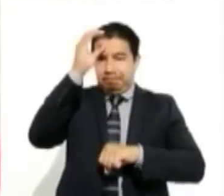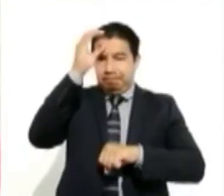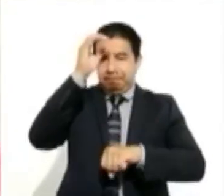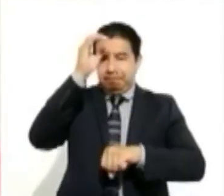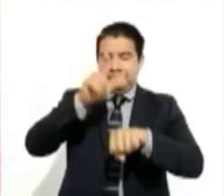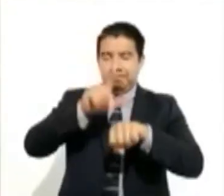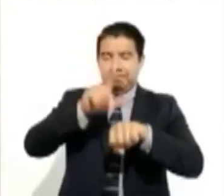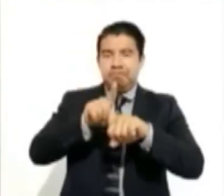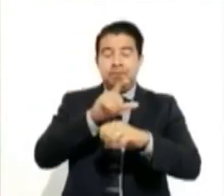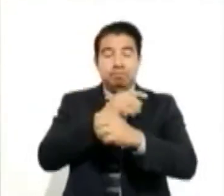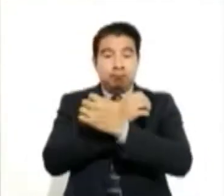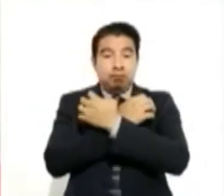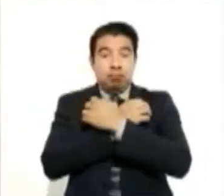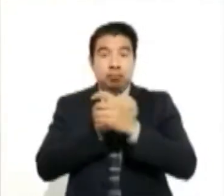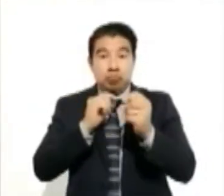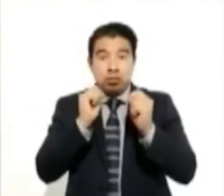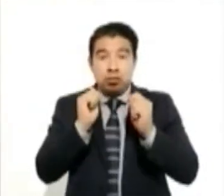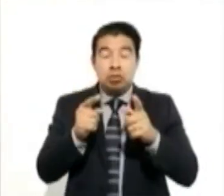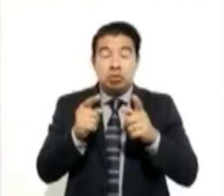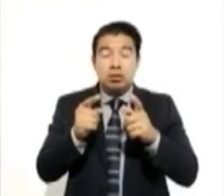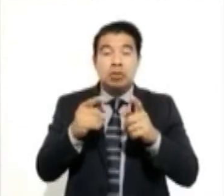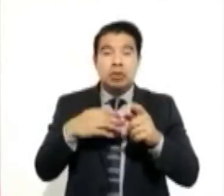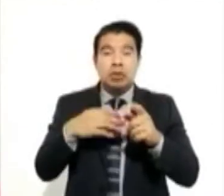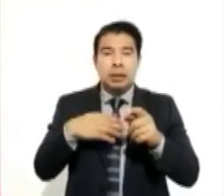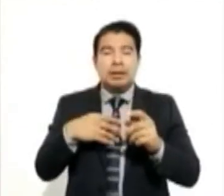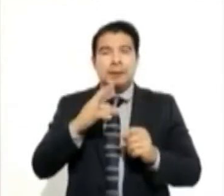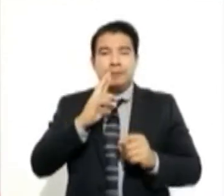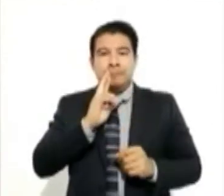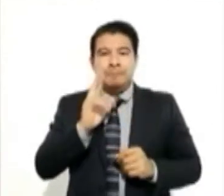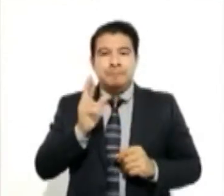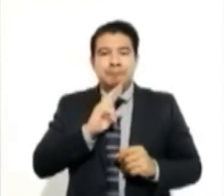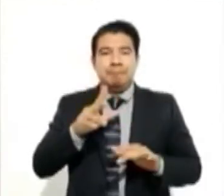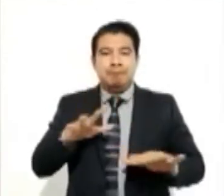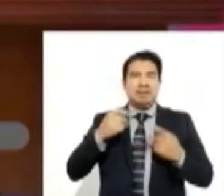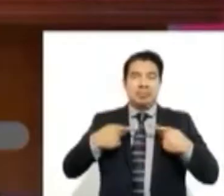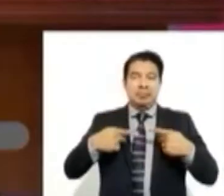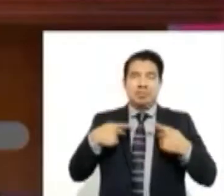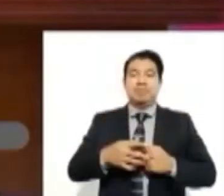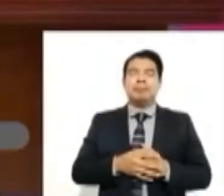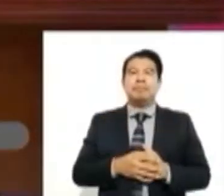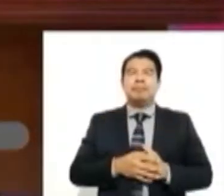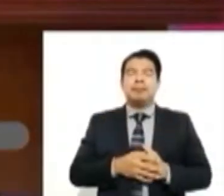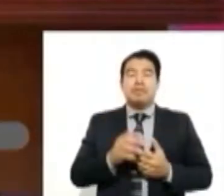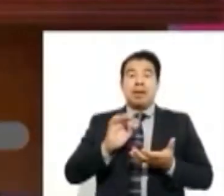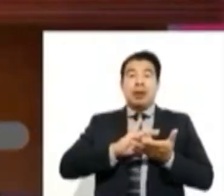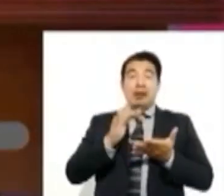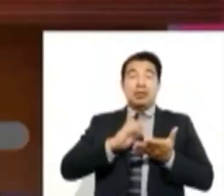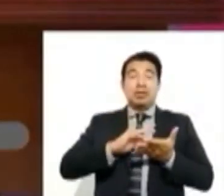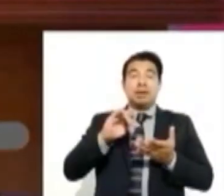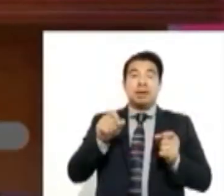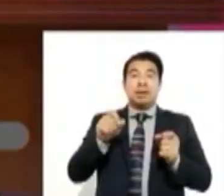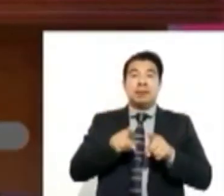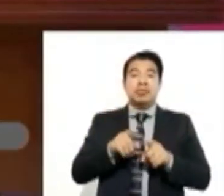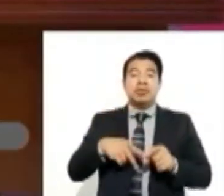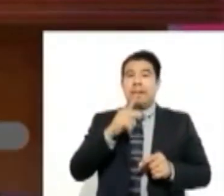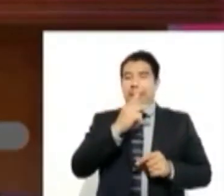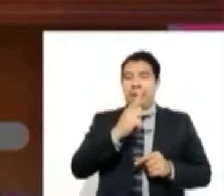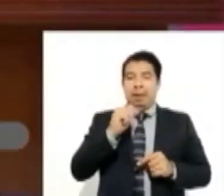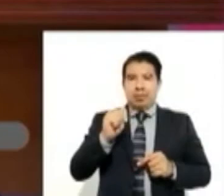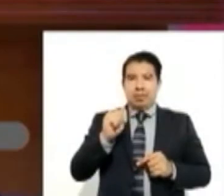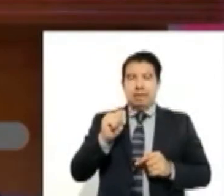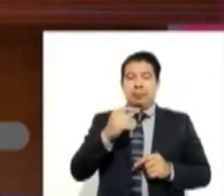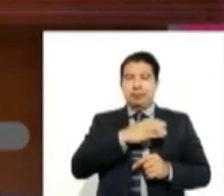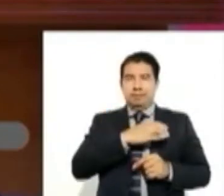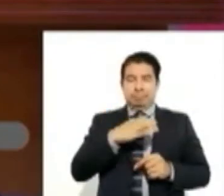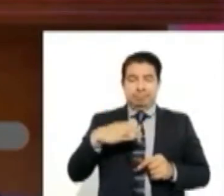chiapaneca de abogados señaló que no existe ninguna disposición legal que obligue a los contendientes a participar en